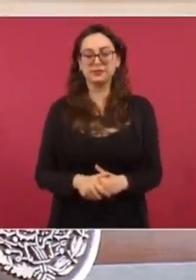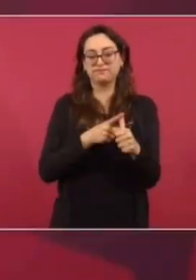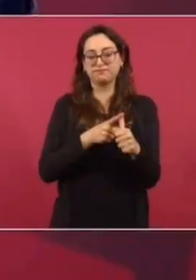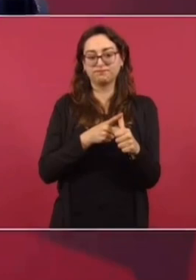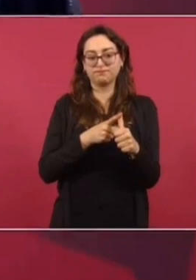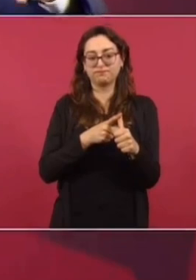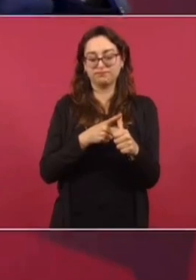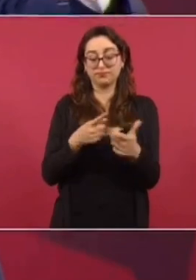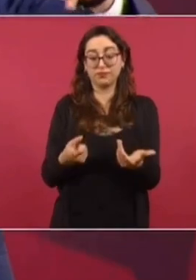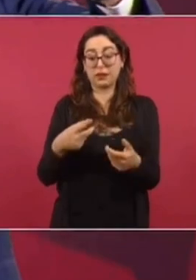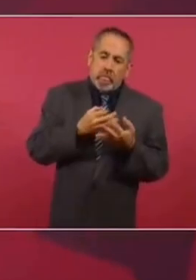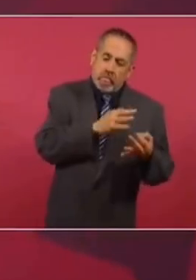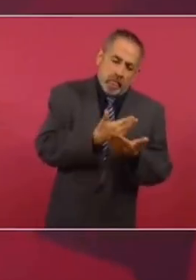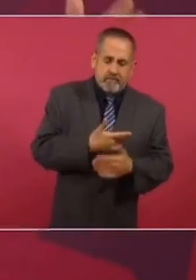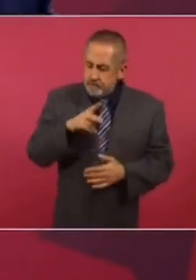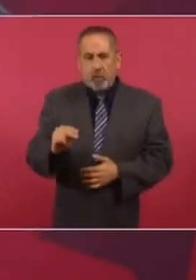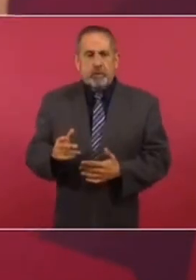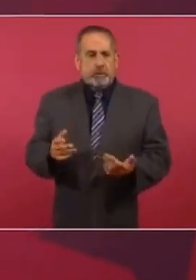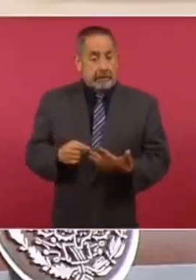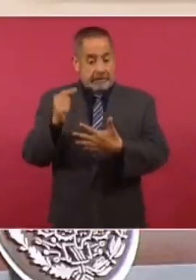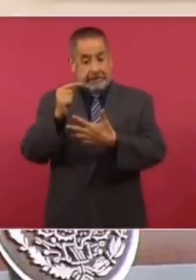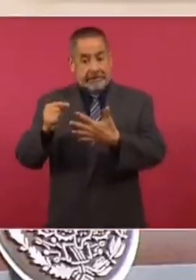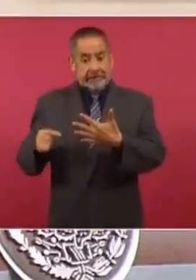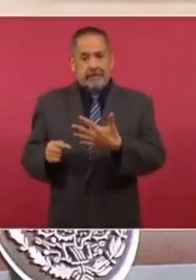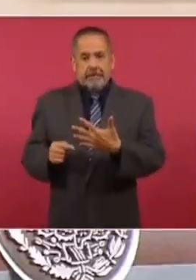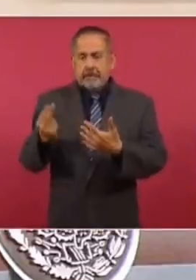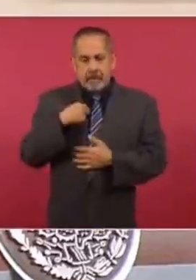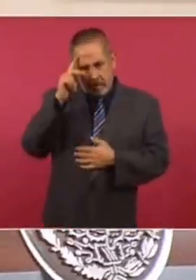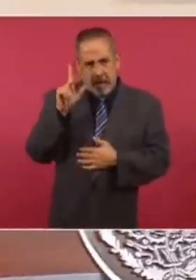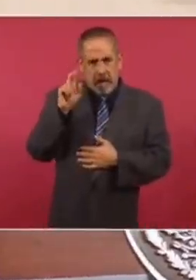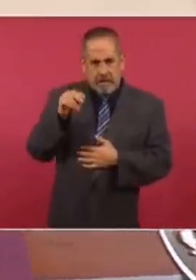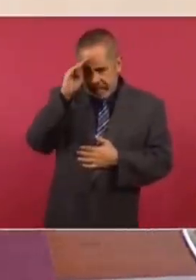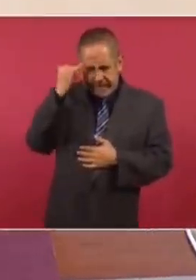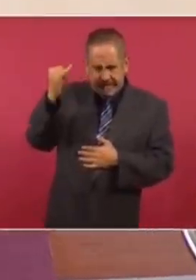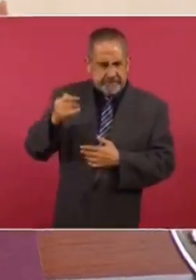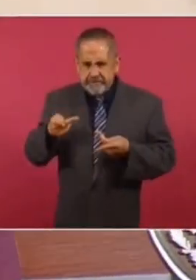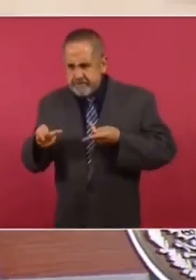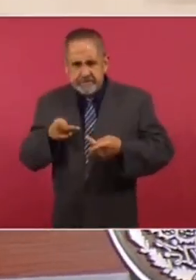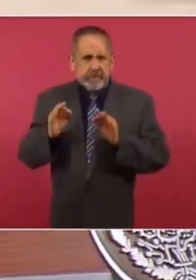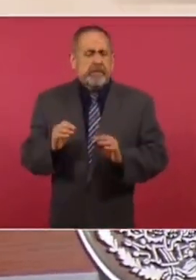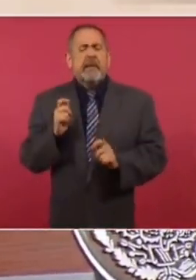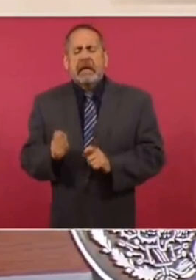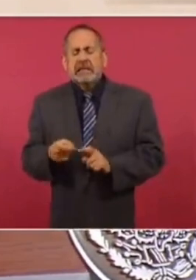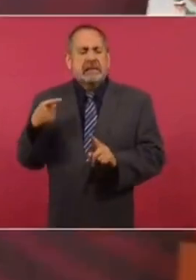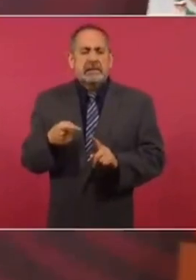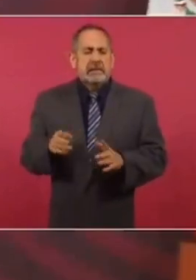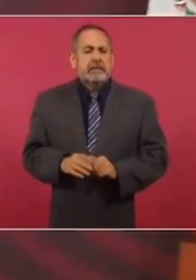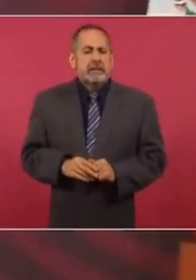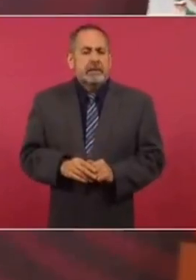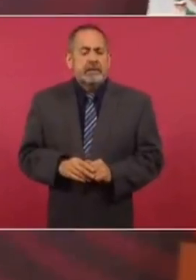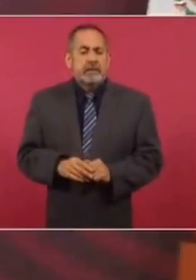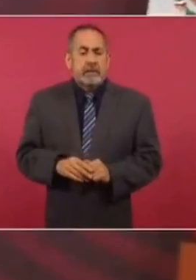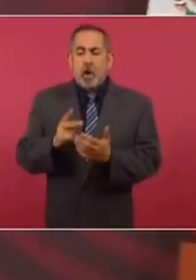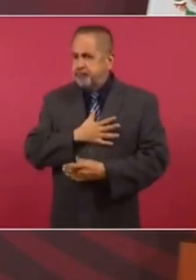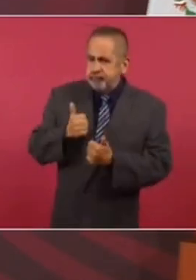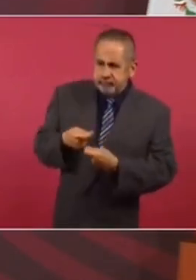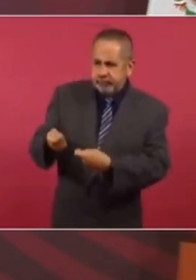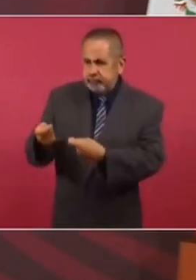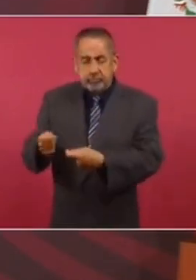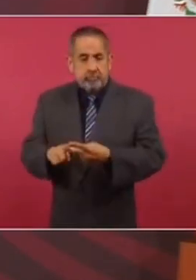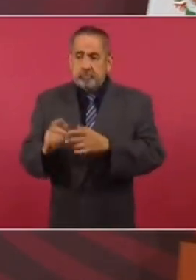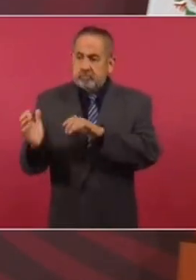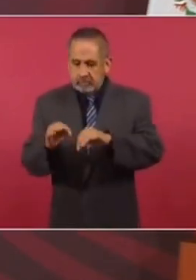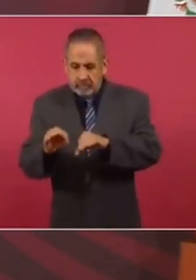Primero México. Primero la seguridad de los mexicanos. Y para todo eso, tenemos una estrategia que consiste en programas de bienestar,